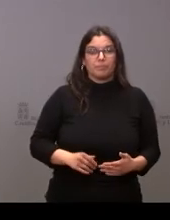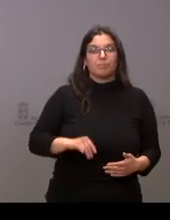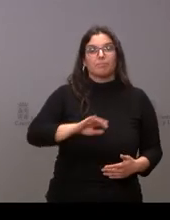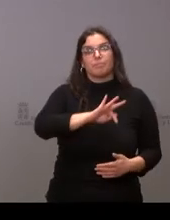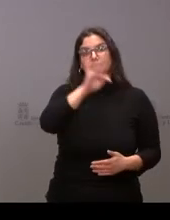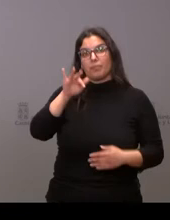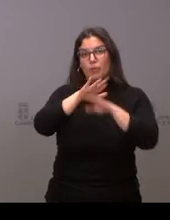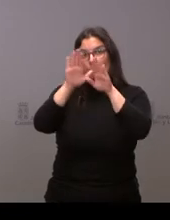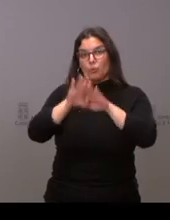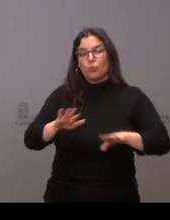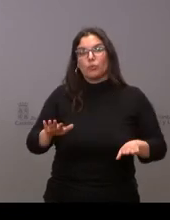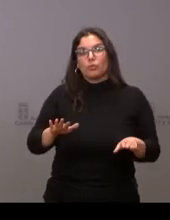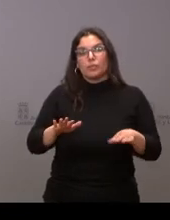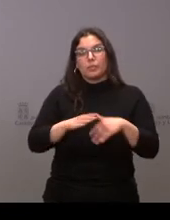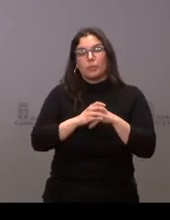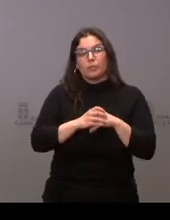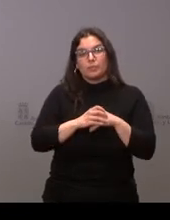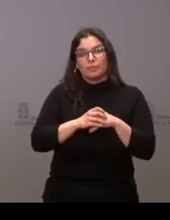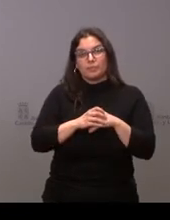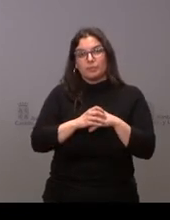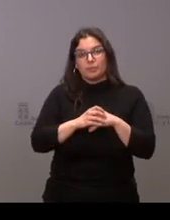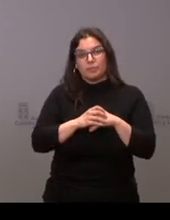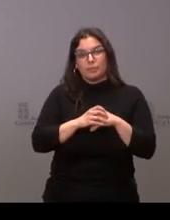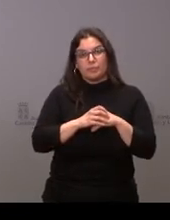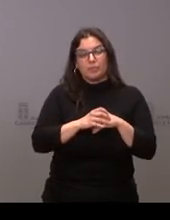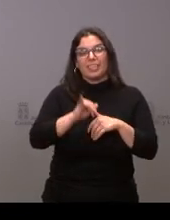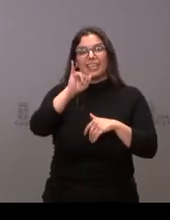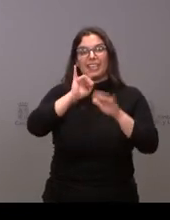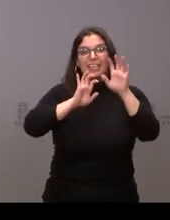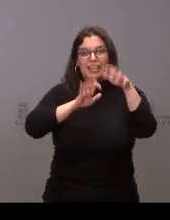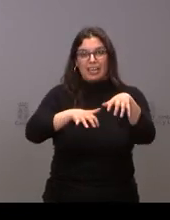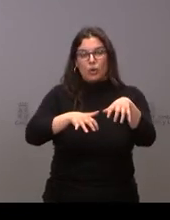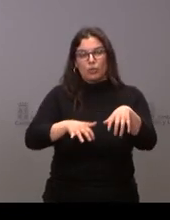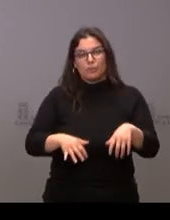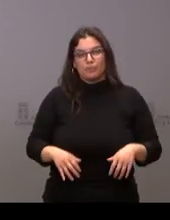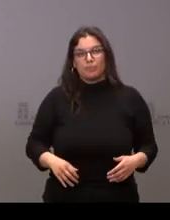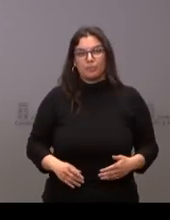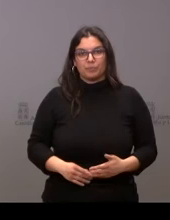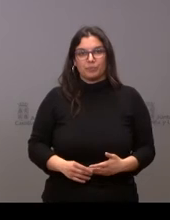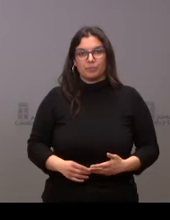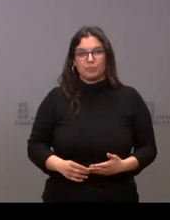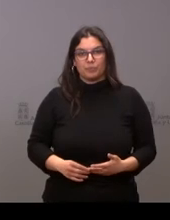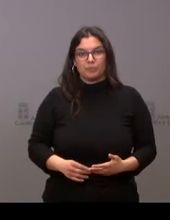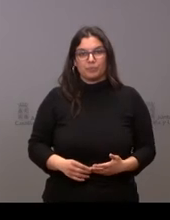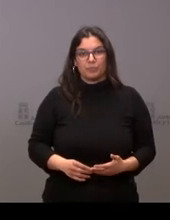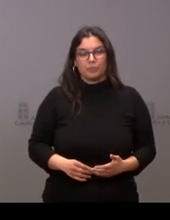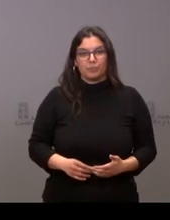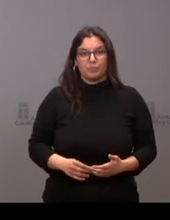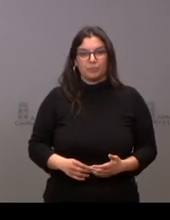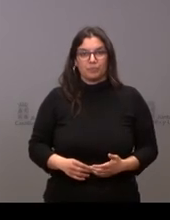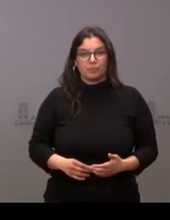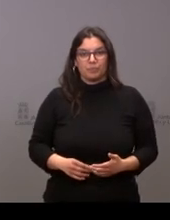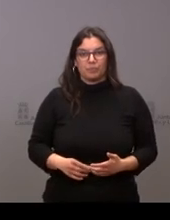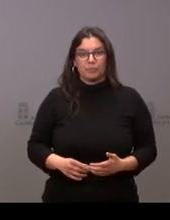el turno de preguntas por videoconferencia en Ileón allí está como en otras ocasiones Elizabeth Alba